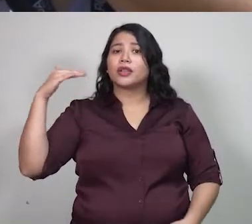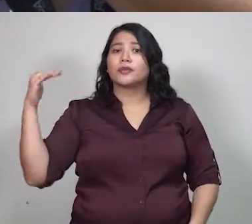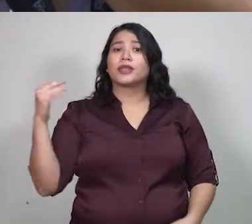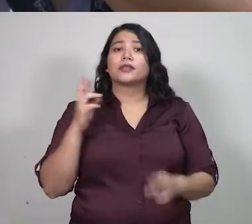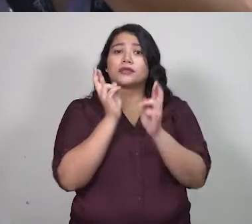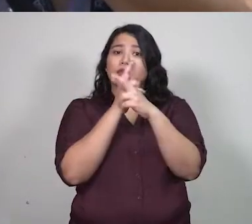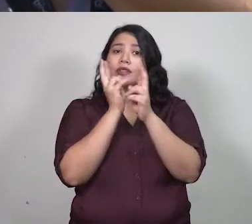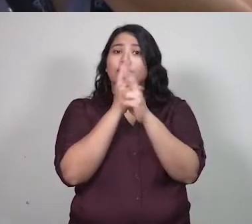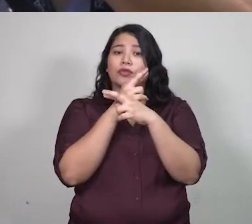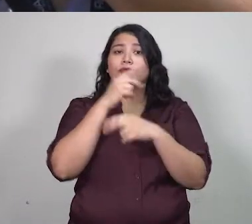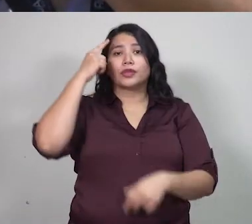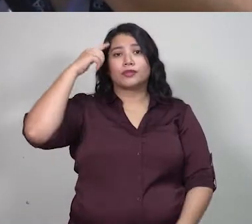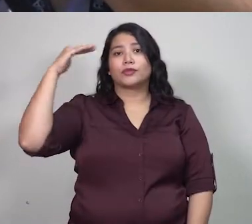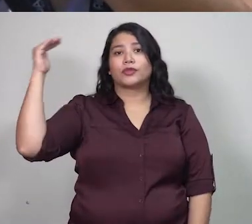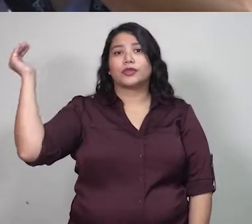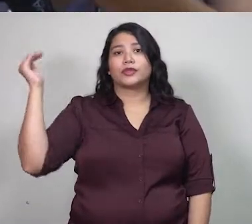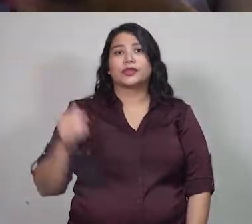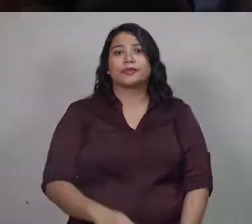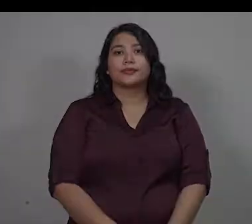nación que impulsó reformas progresistas.